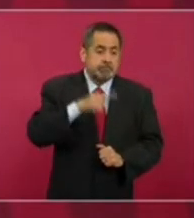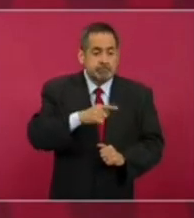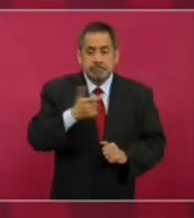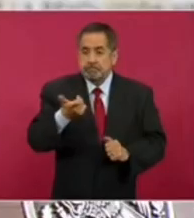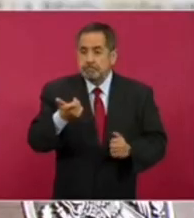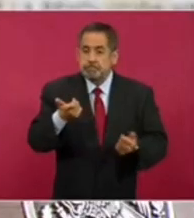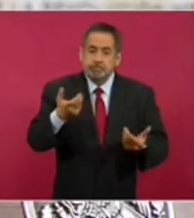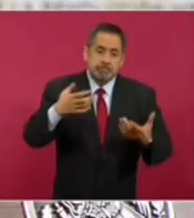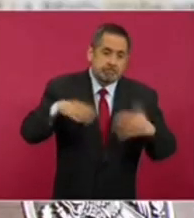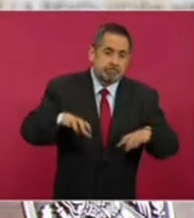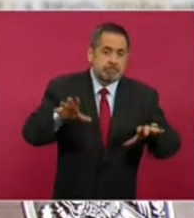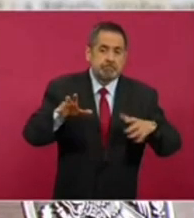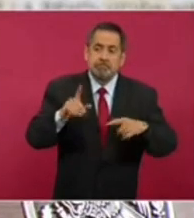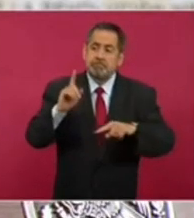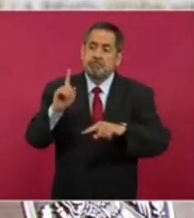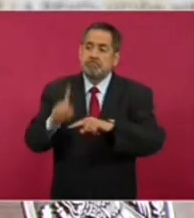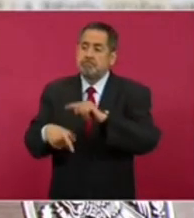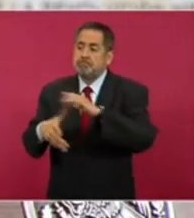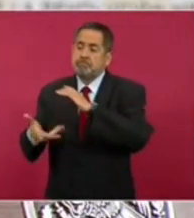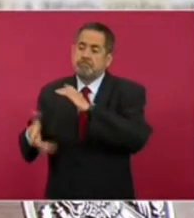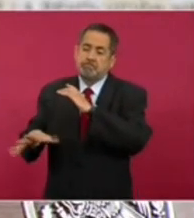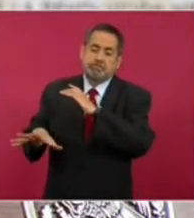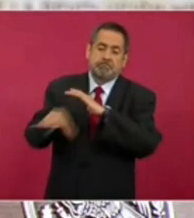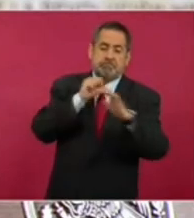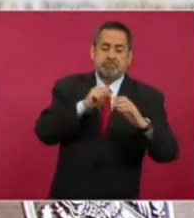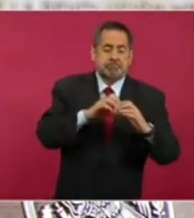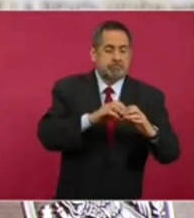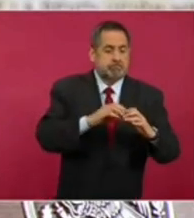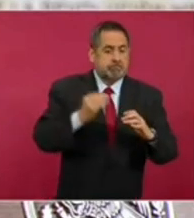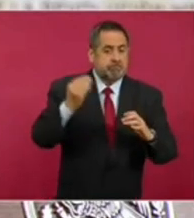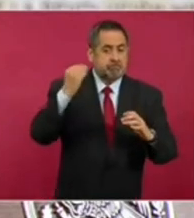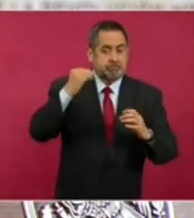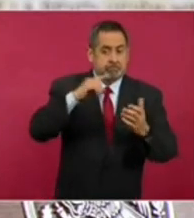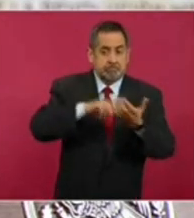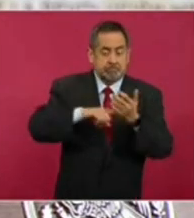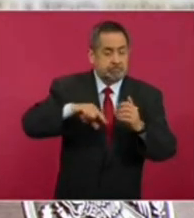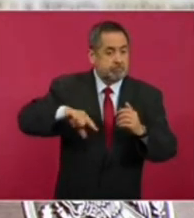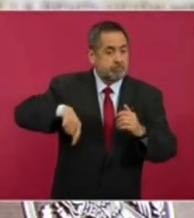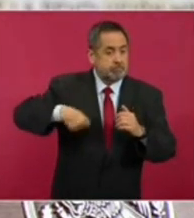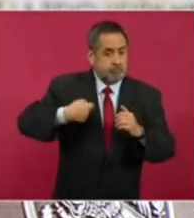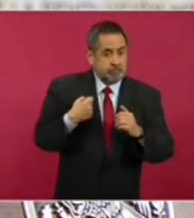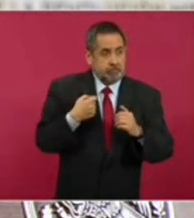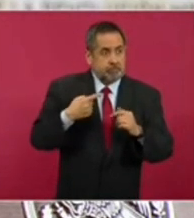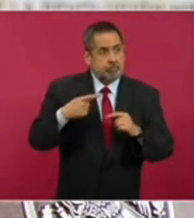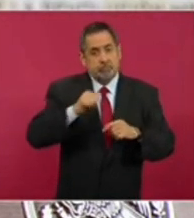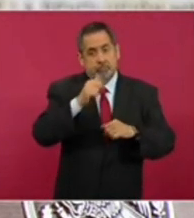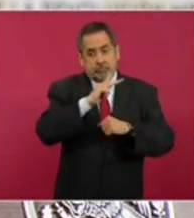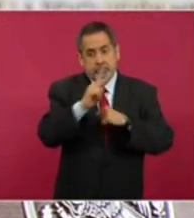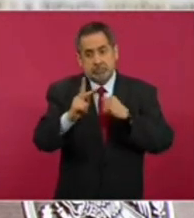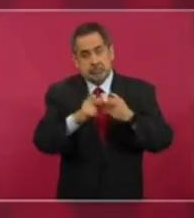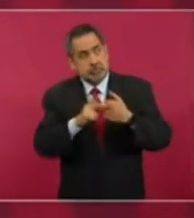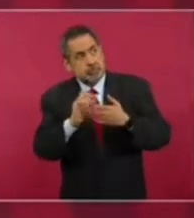desfalcó o tiene en el extranjero,